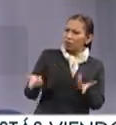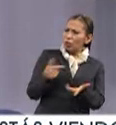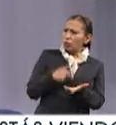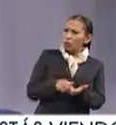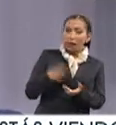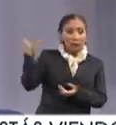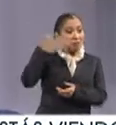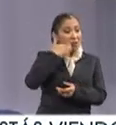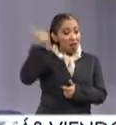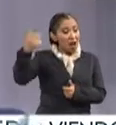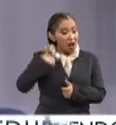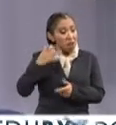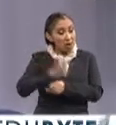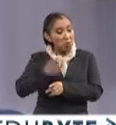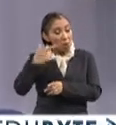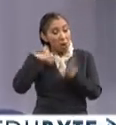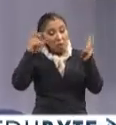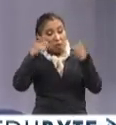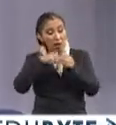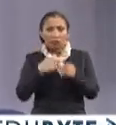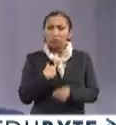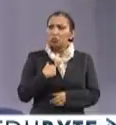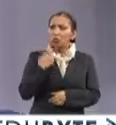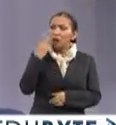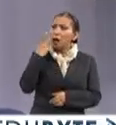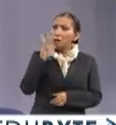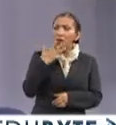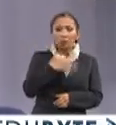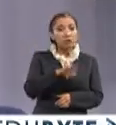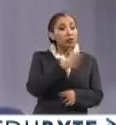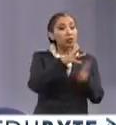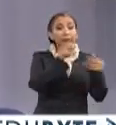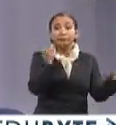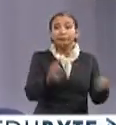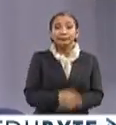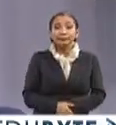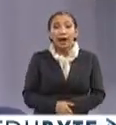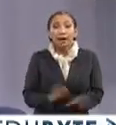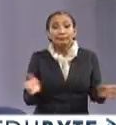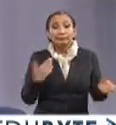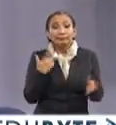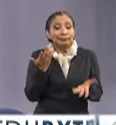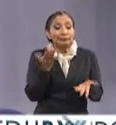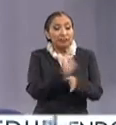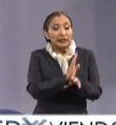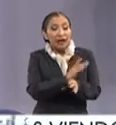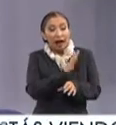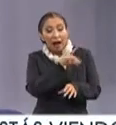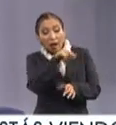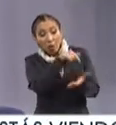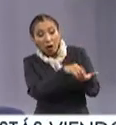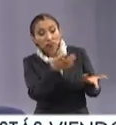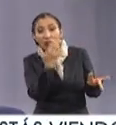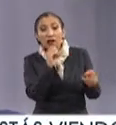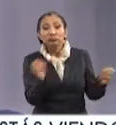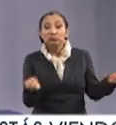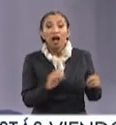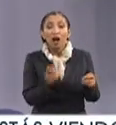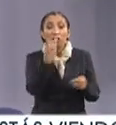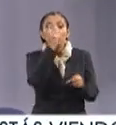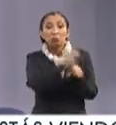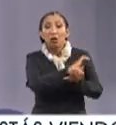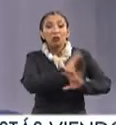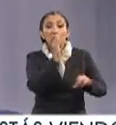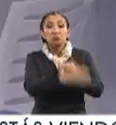película muy buena de fulano tal, la voy a buscar. Y desapareció ya. Ya no está en cartelera, ¿no? Tuvo dos semanas.